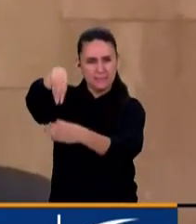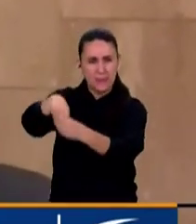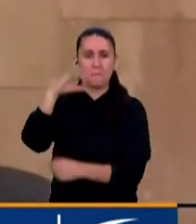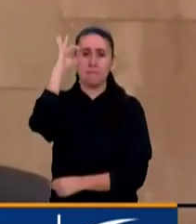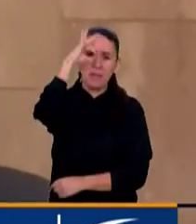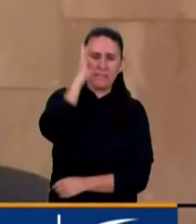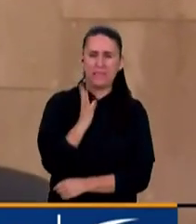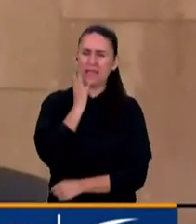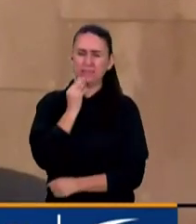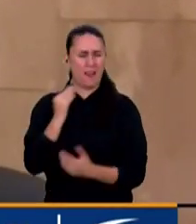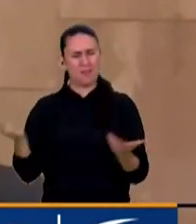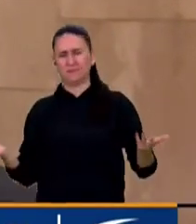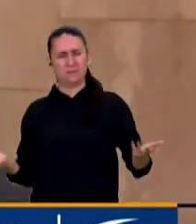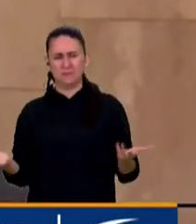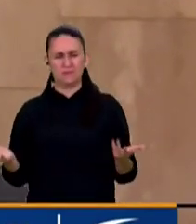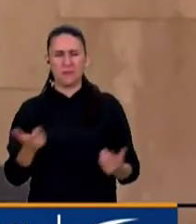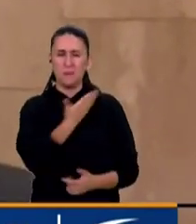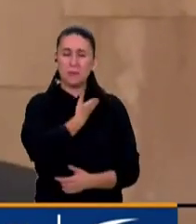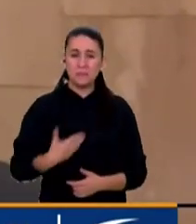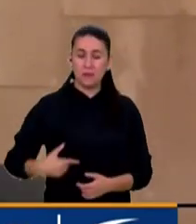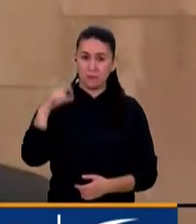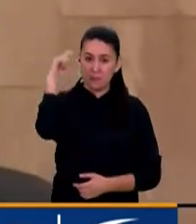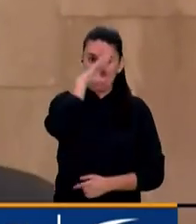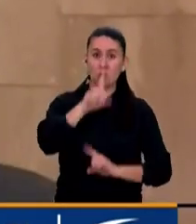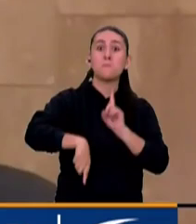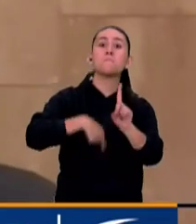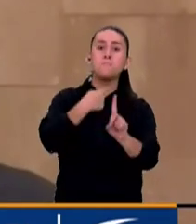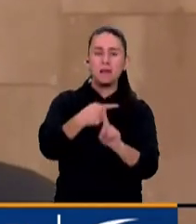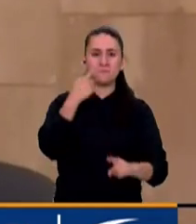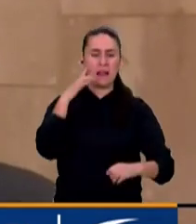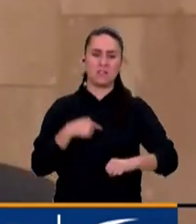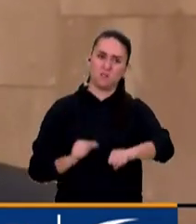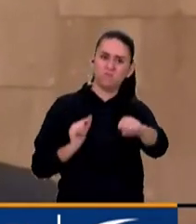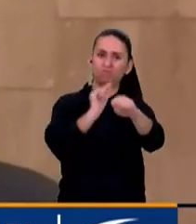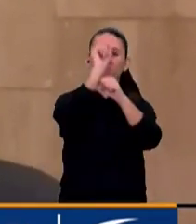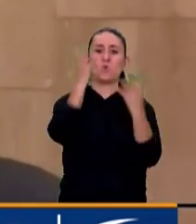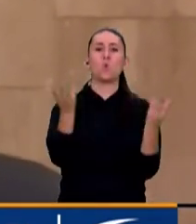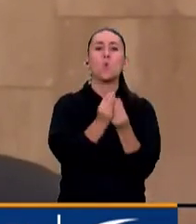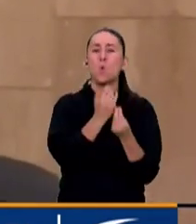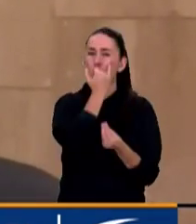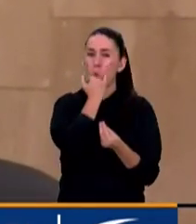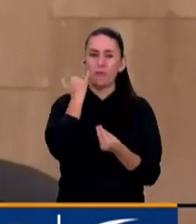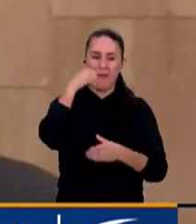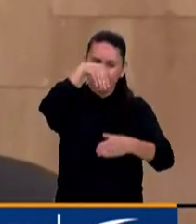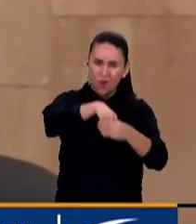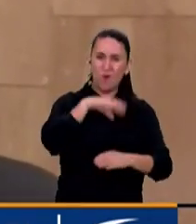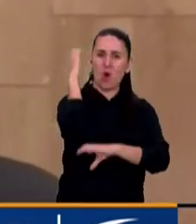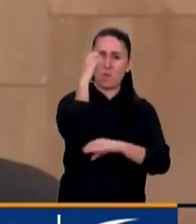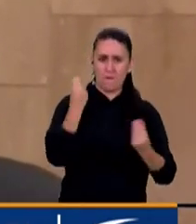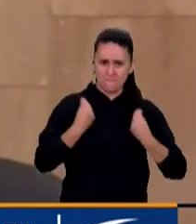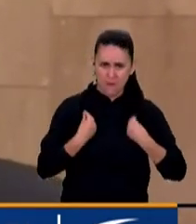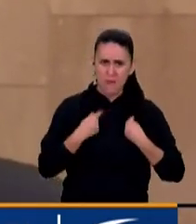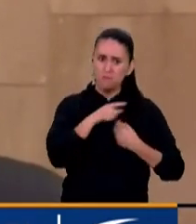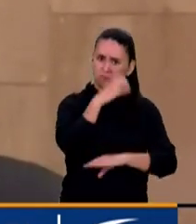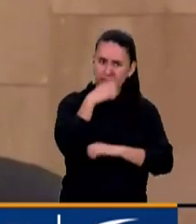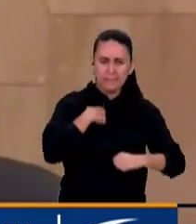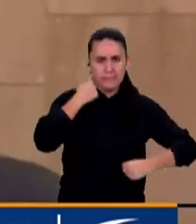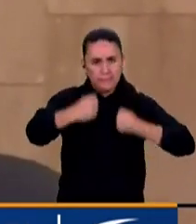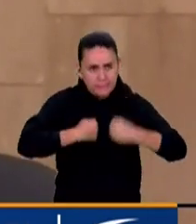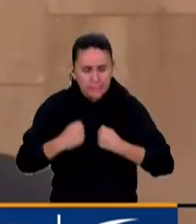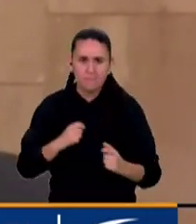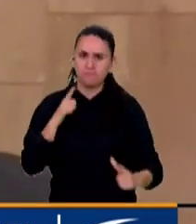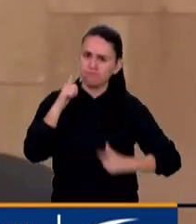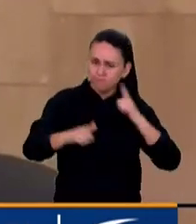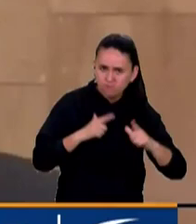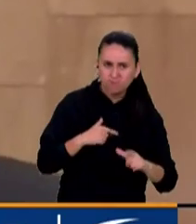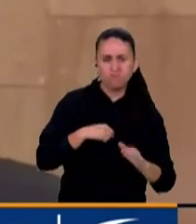Palestina. Petro además insulta a la comunidad judía colombiana, que ha sido una comunidad valiente, trabajadora,